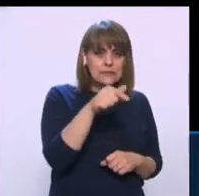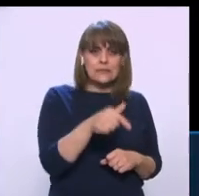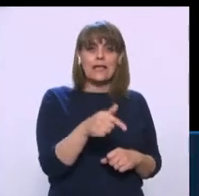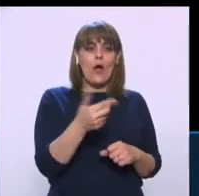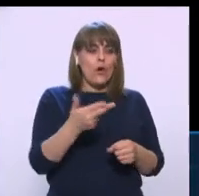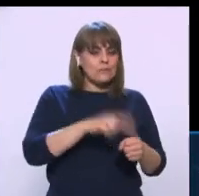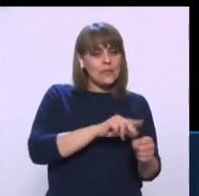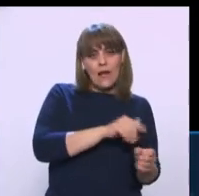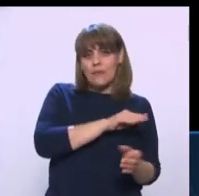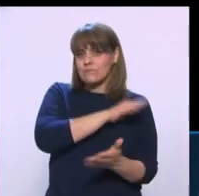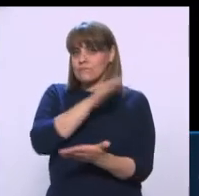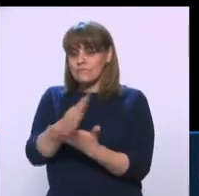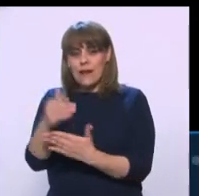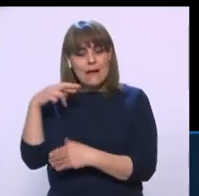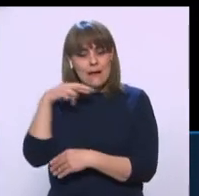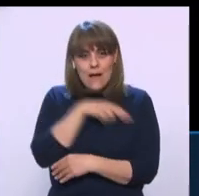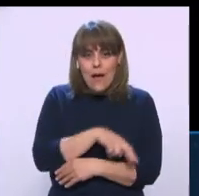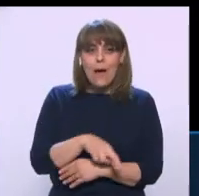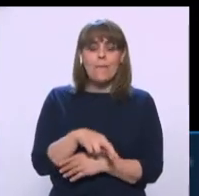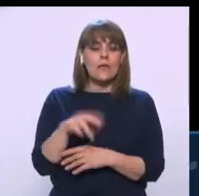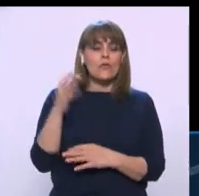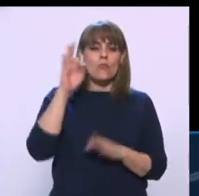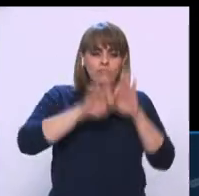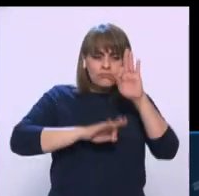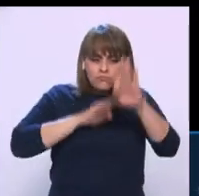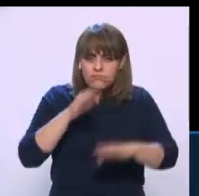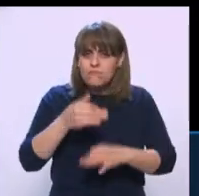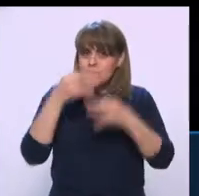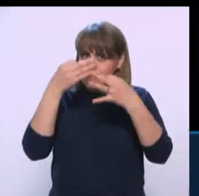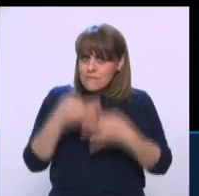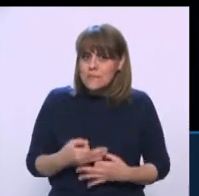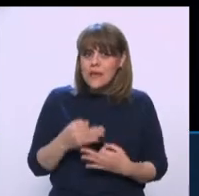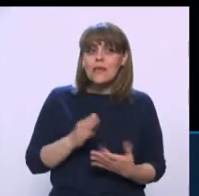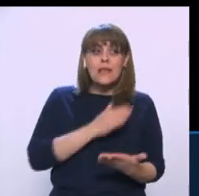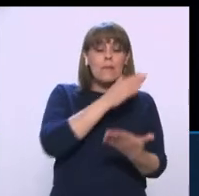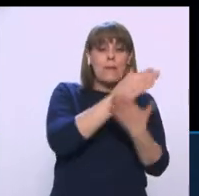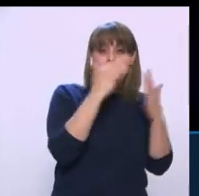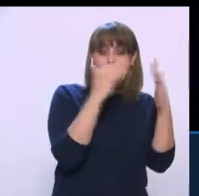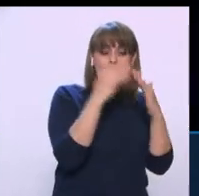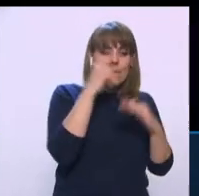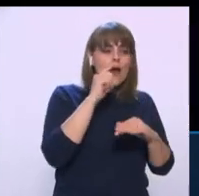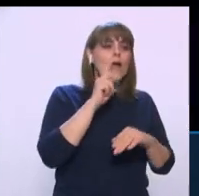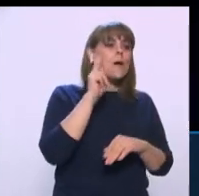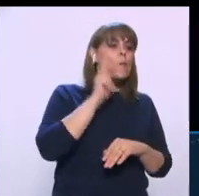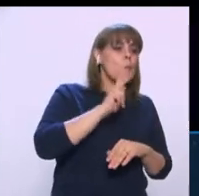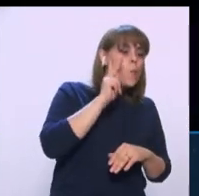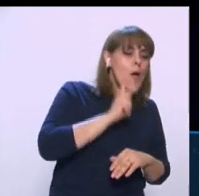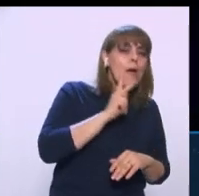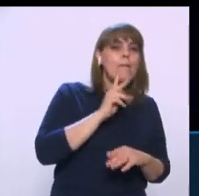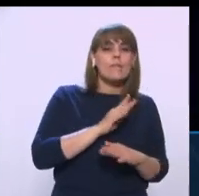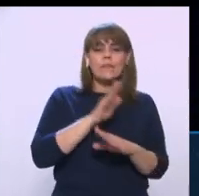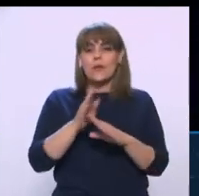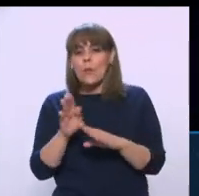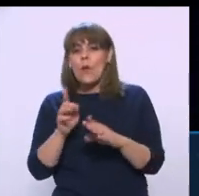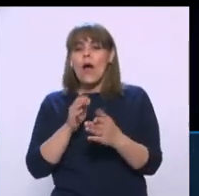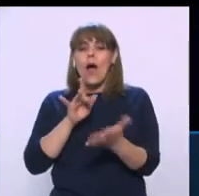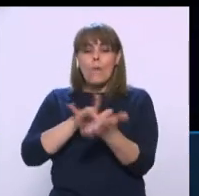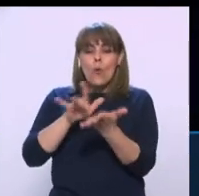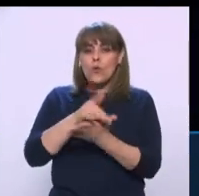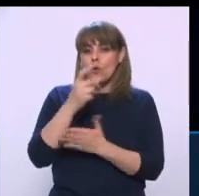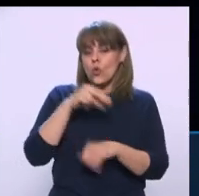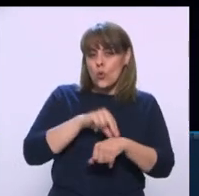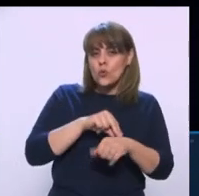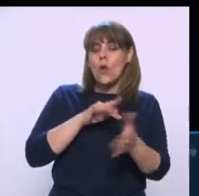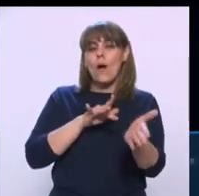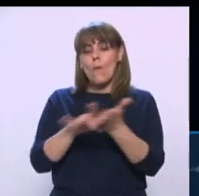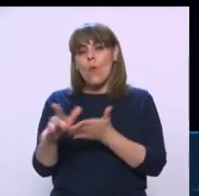un tratamiento adecuado, una toma de muestras cercana a su domicilio, un tamizaje, un apoyo médico, un apoyo alimentario con